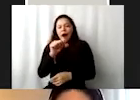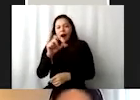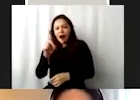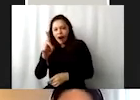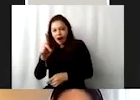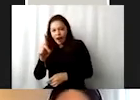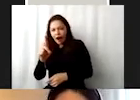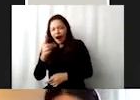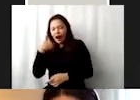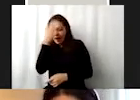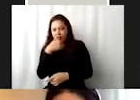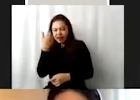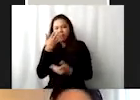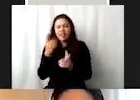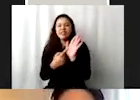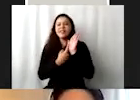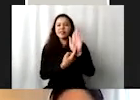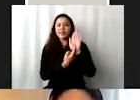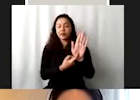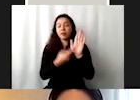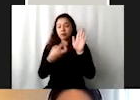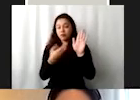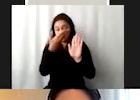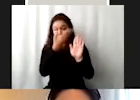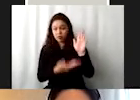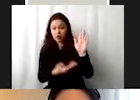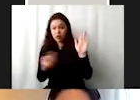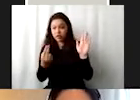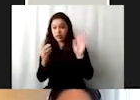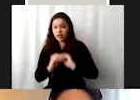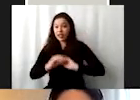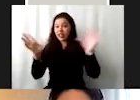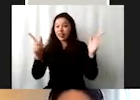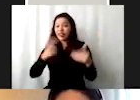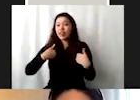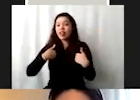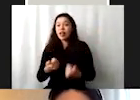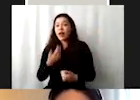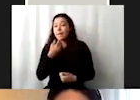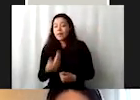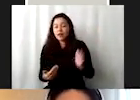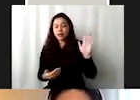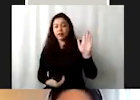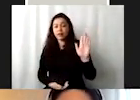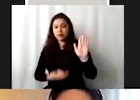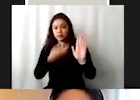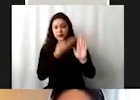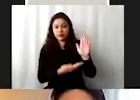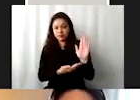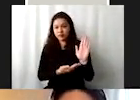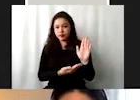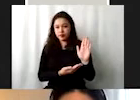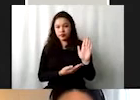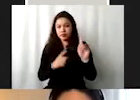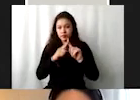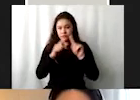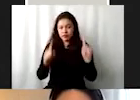necesito que esto les quede como súper, súper claro. La Agenda 2030 es este triangulito, visión y